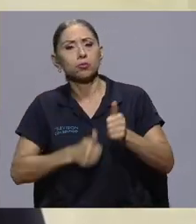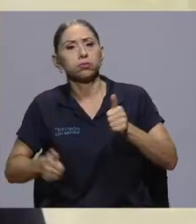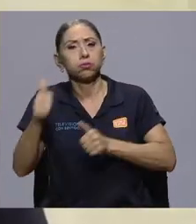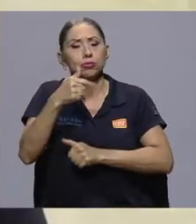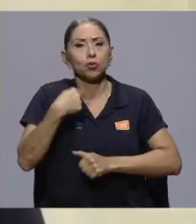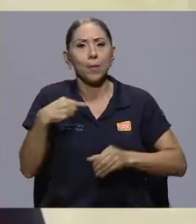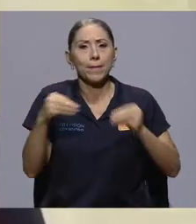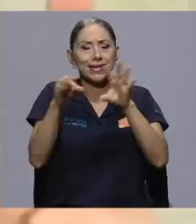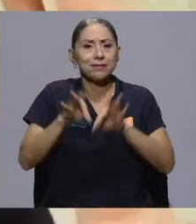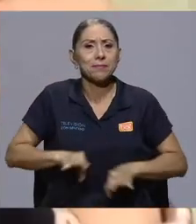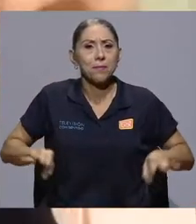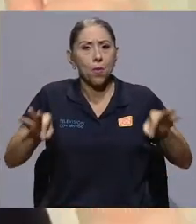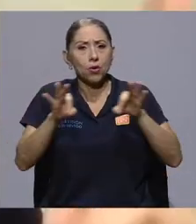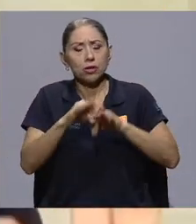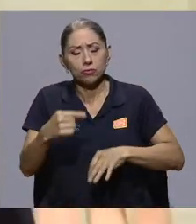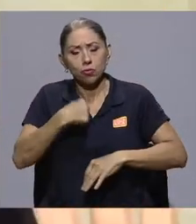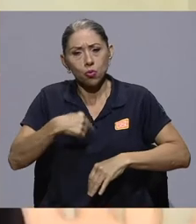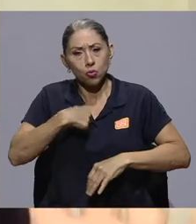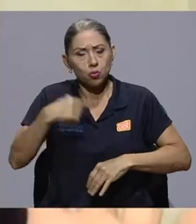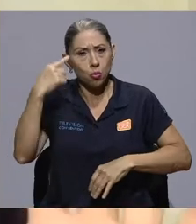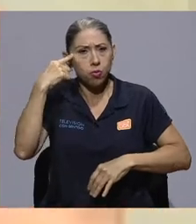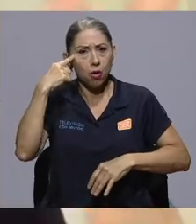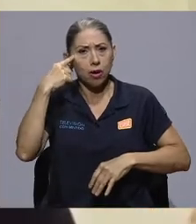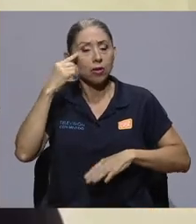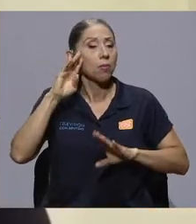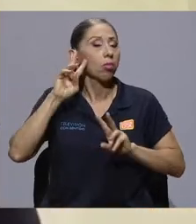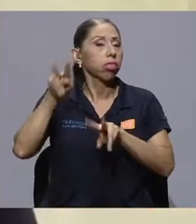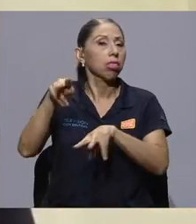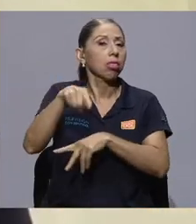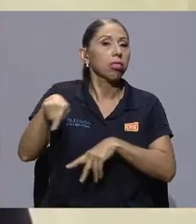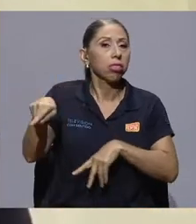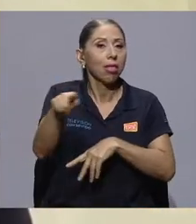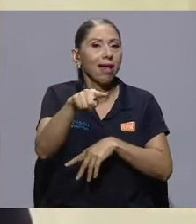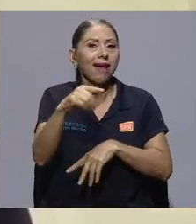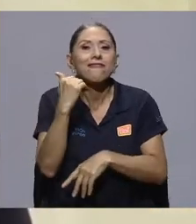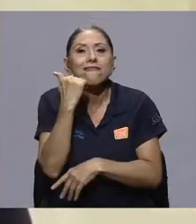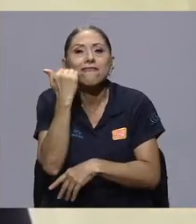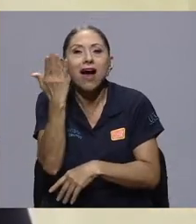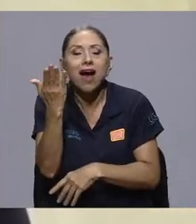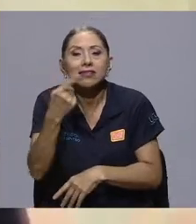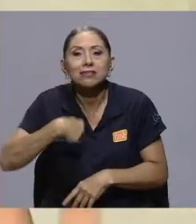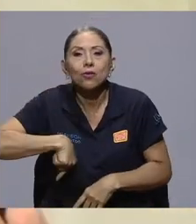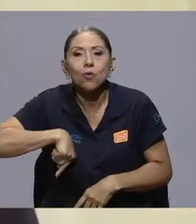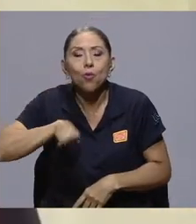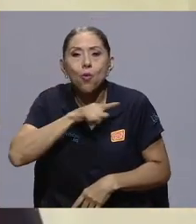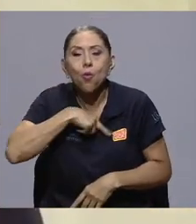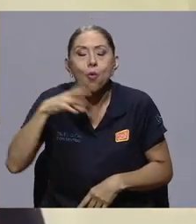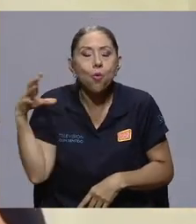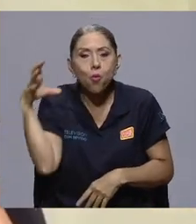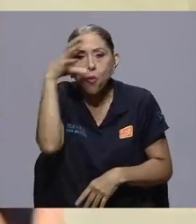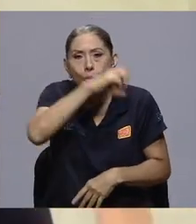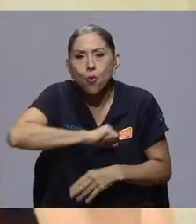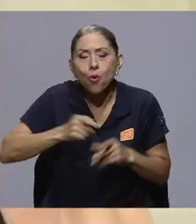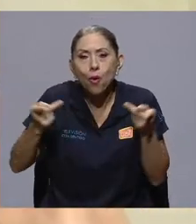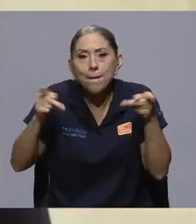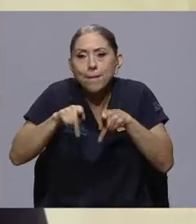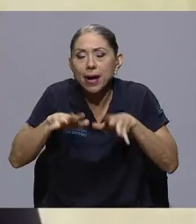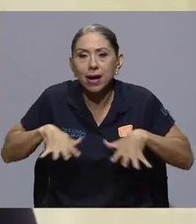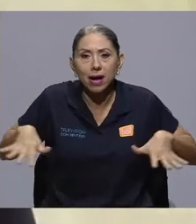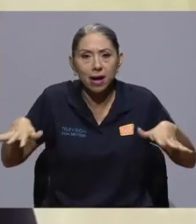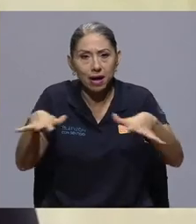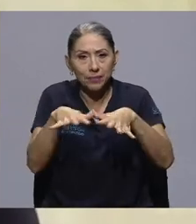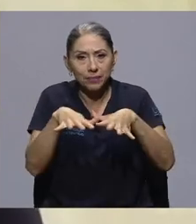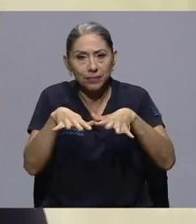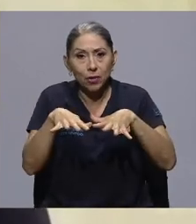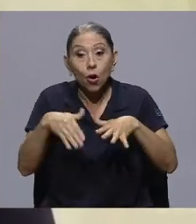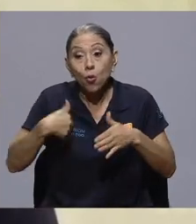es muy fácil entonces recortar y desconectarnos de todo eso que está pasando alrededor. Entonces, cuando nos toca a